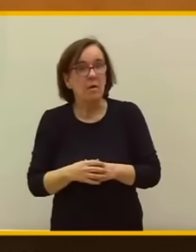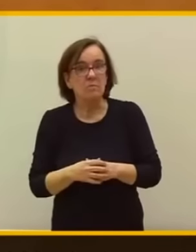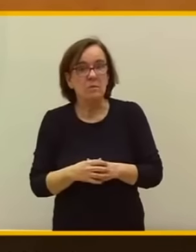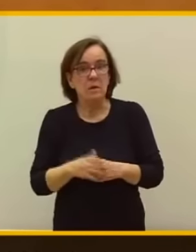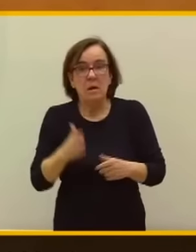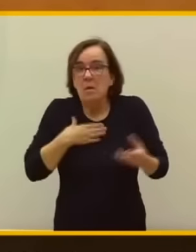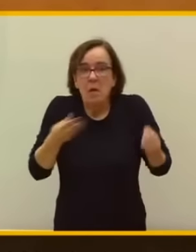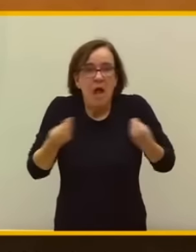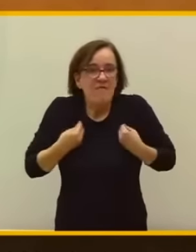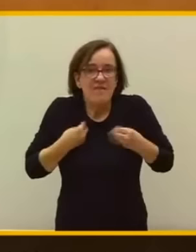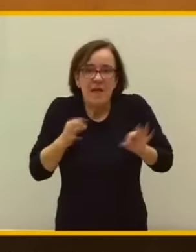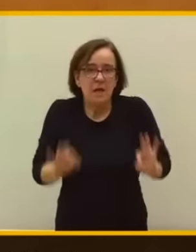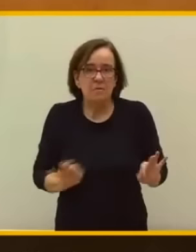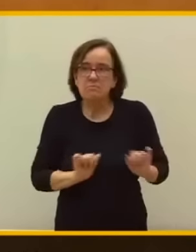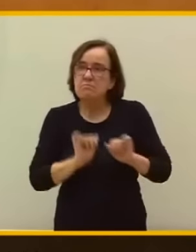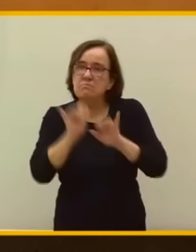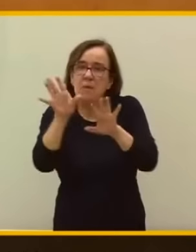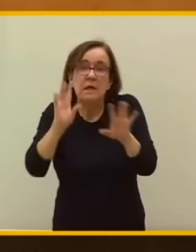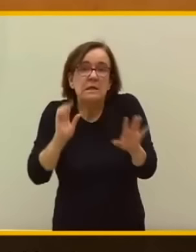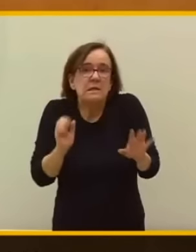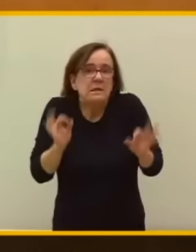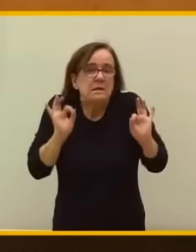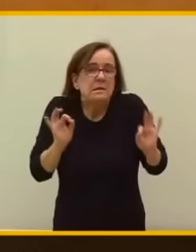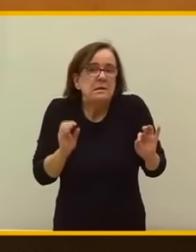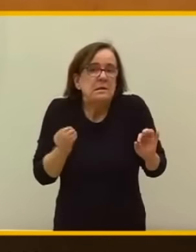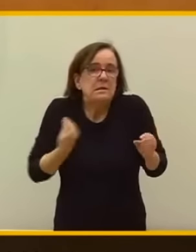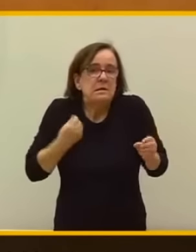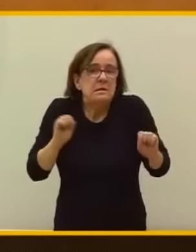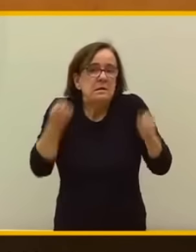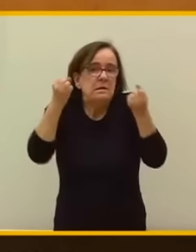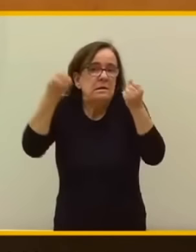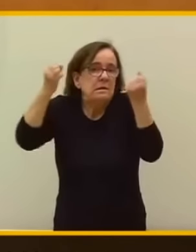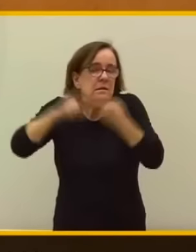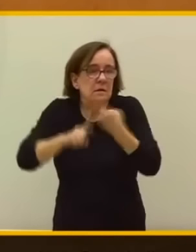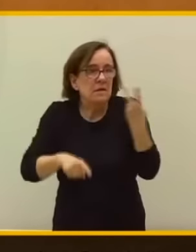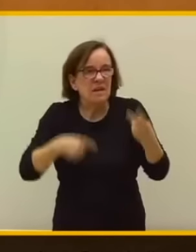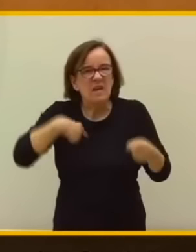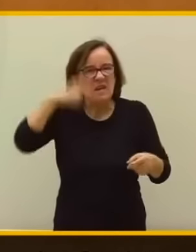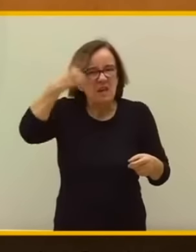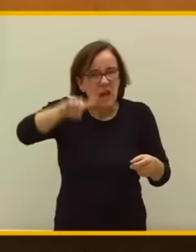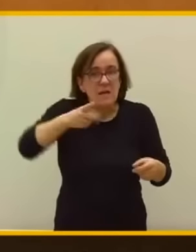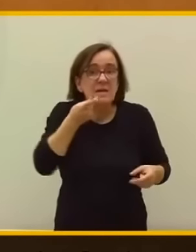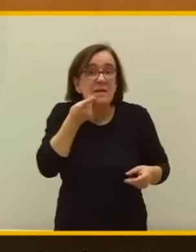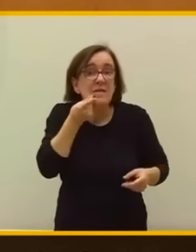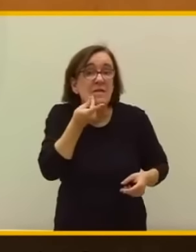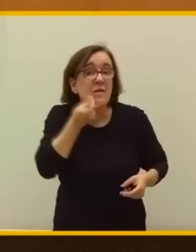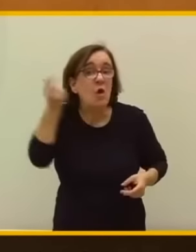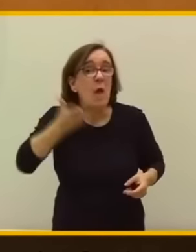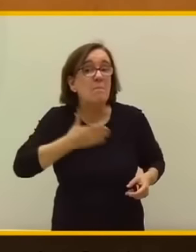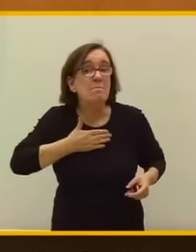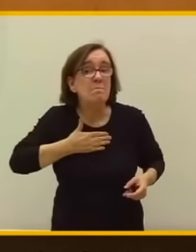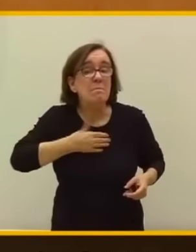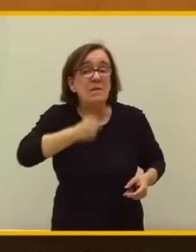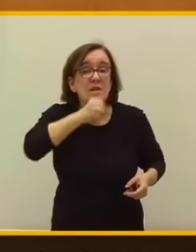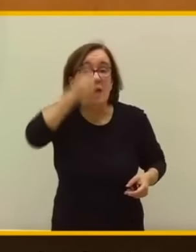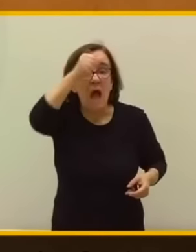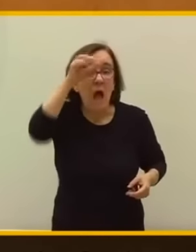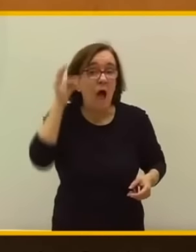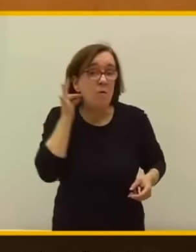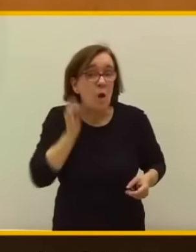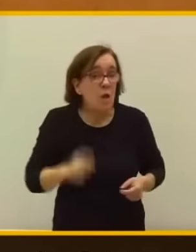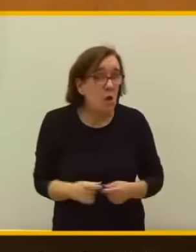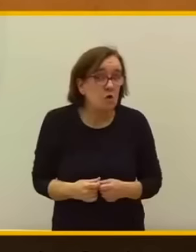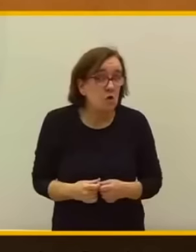vivir, para subsistir. ¿Saben de qué huían mis abuelos y mis abuelas?